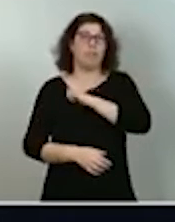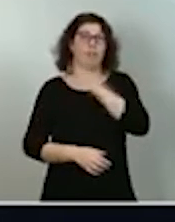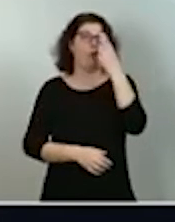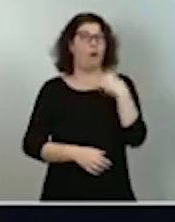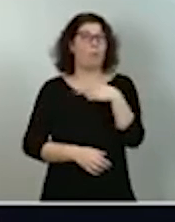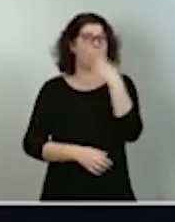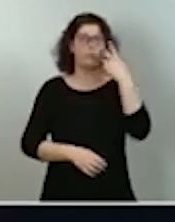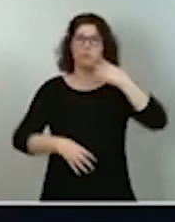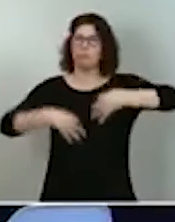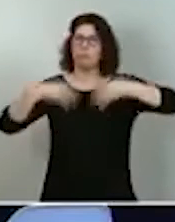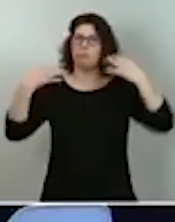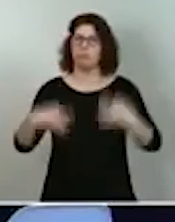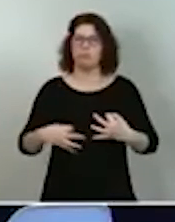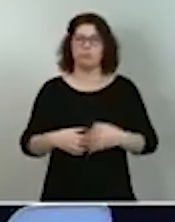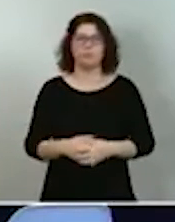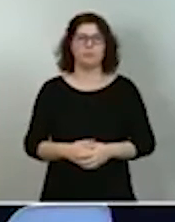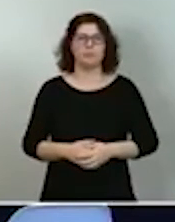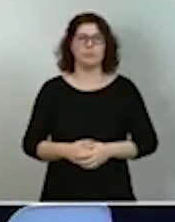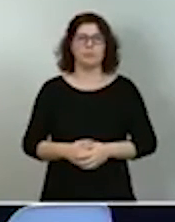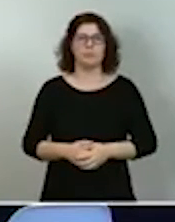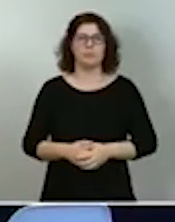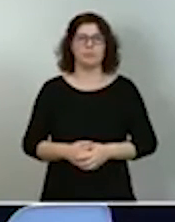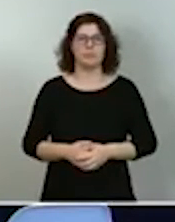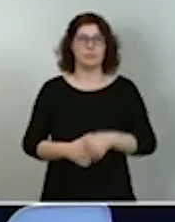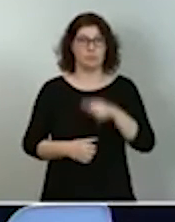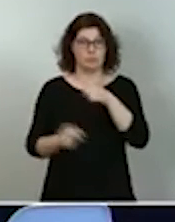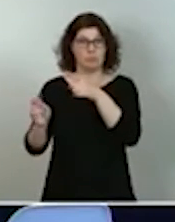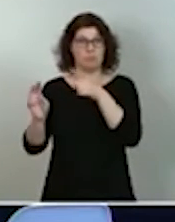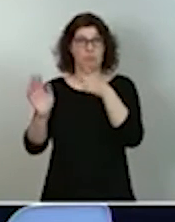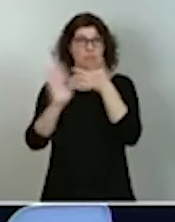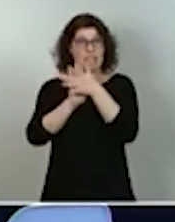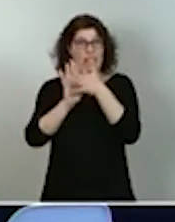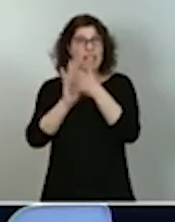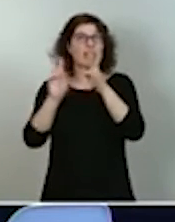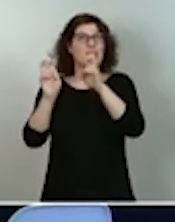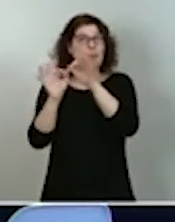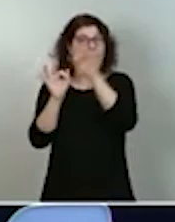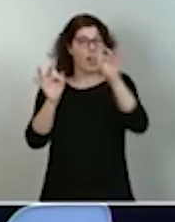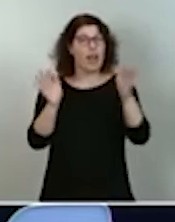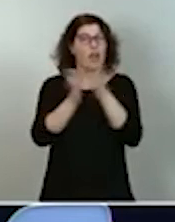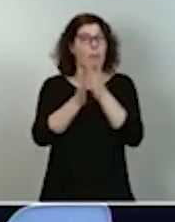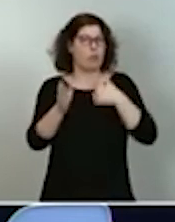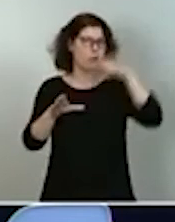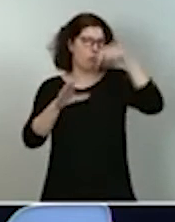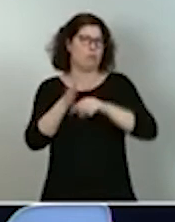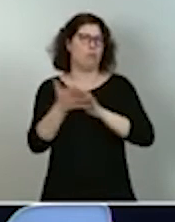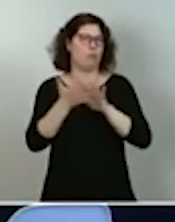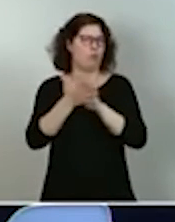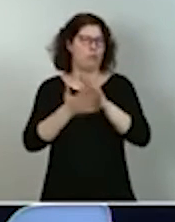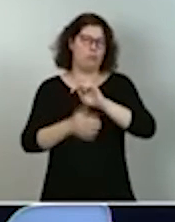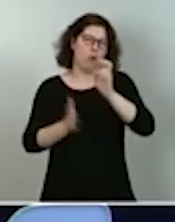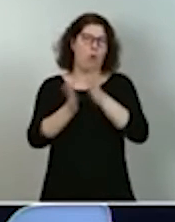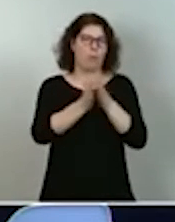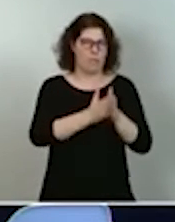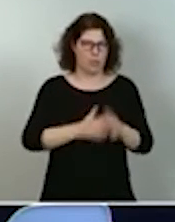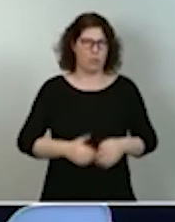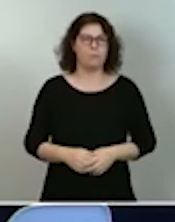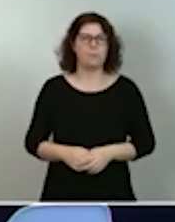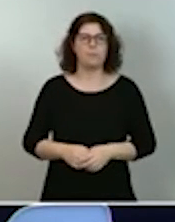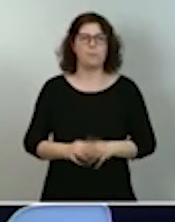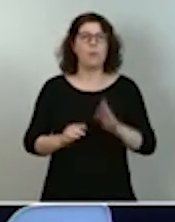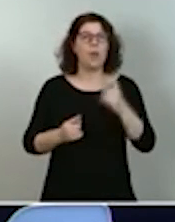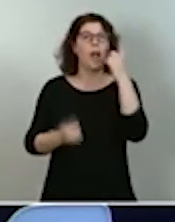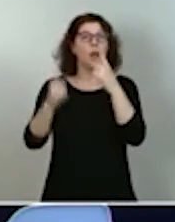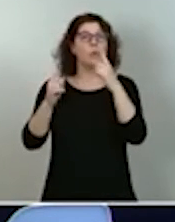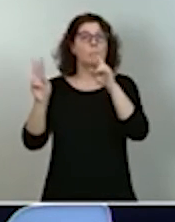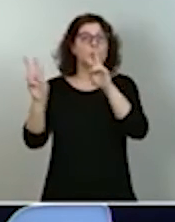No me adentraré por esos caminos en los que lo harán mis compañeros de gobierno. Pero sí en algunos para terminar que